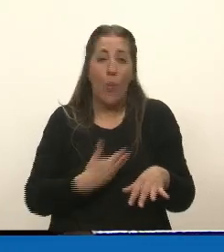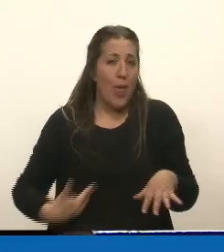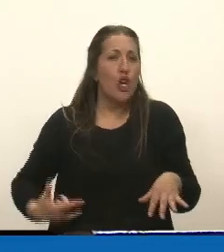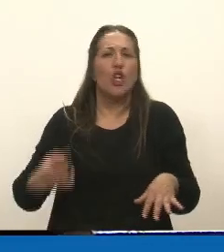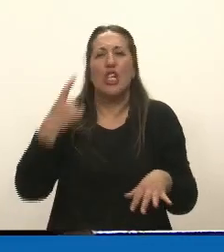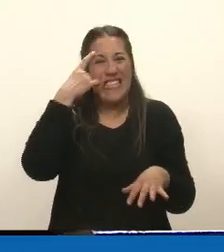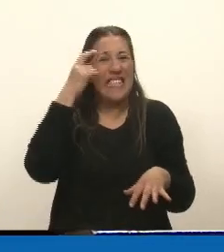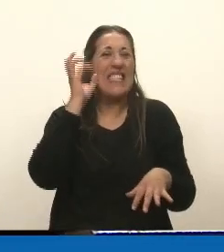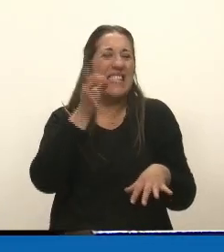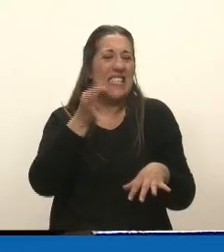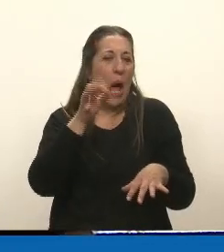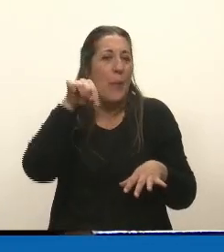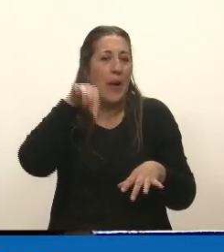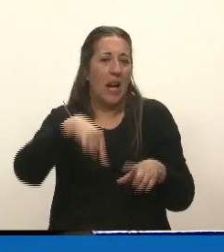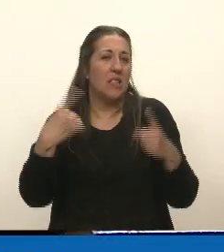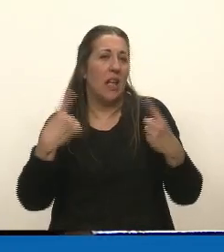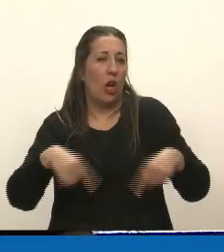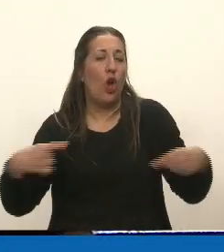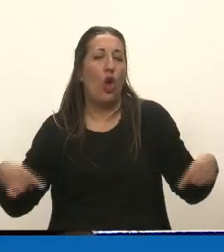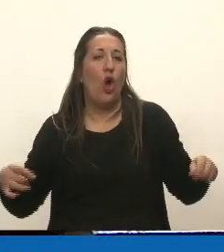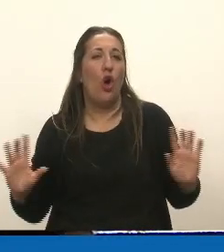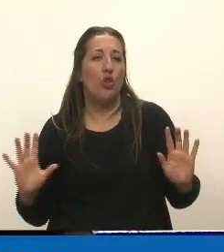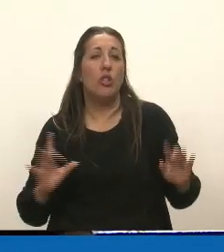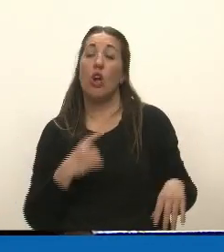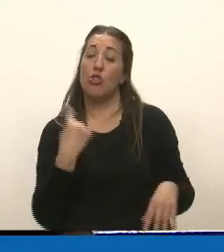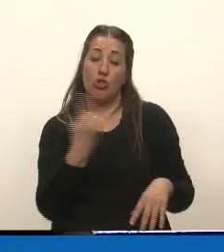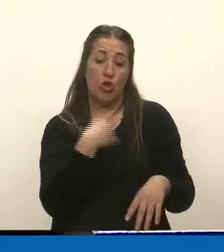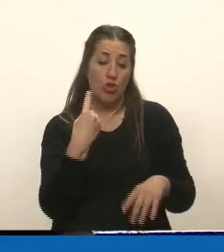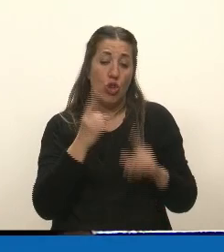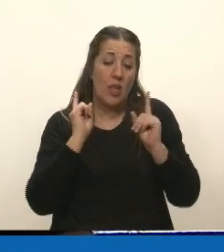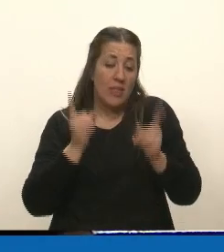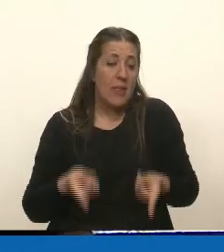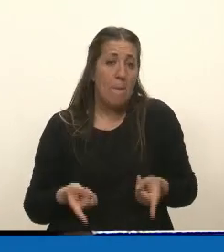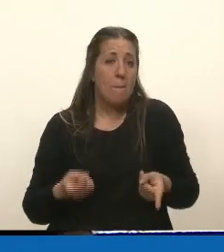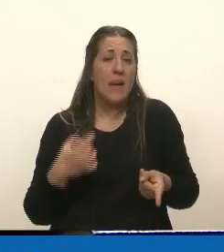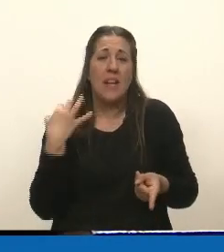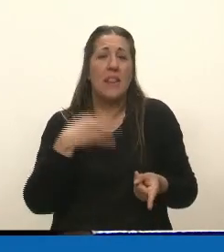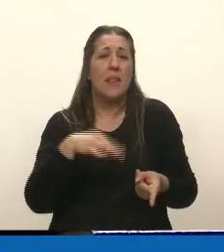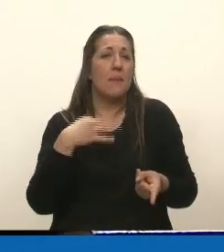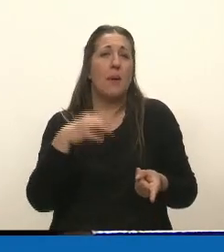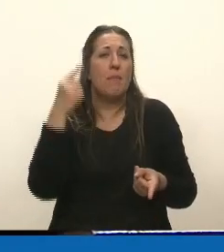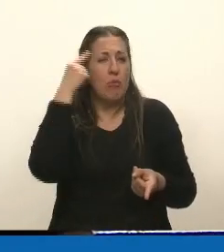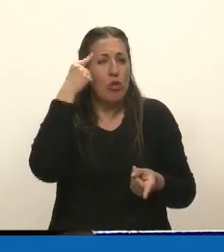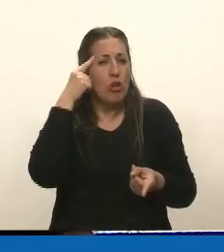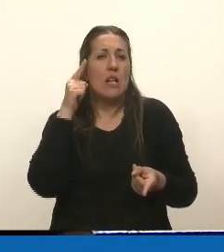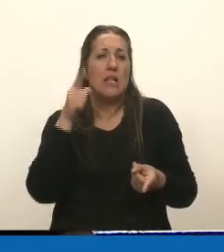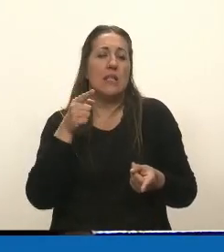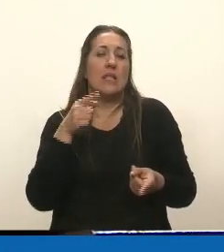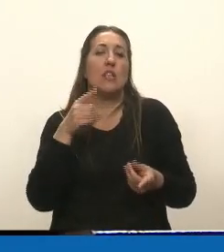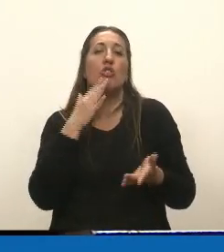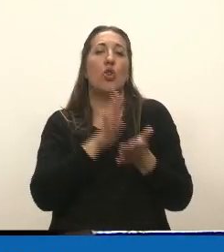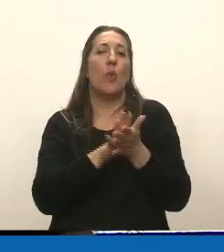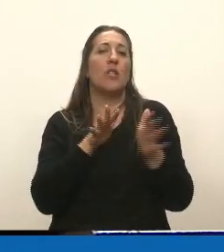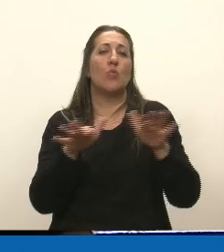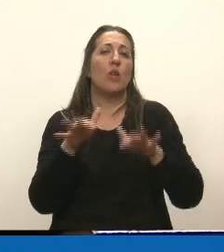todas estas cosas y nosotros aquí también debemos ser conscientes de todas estas realidades.